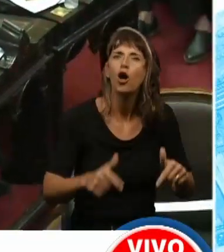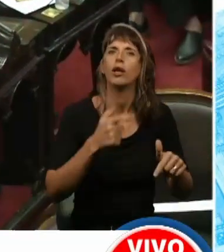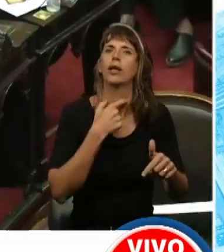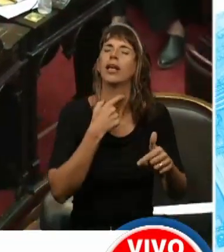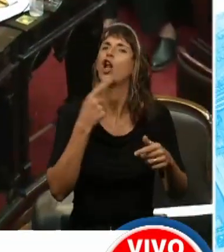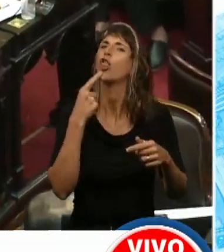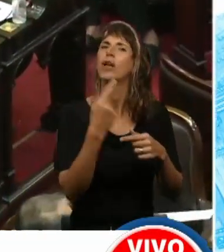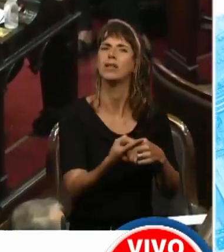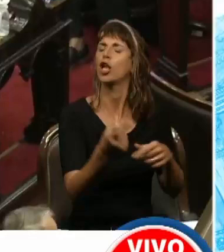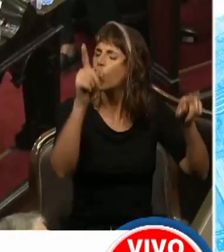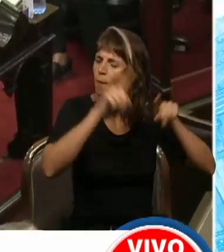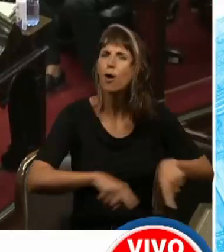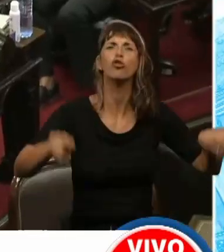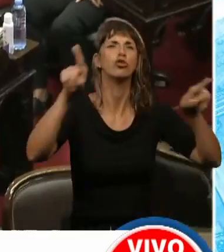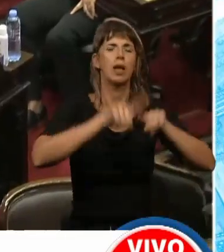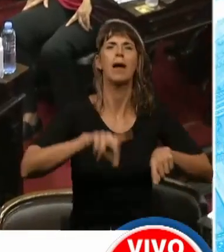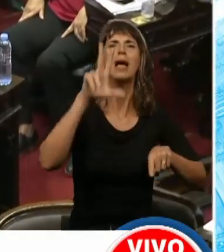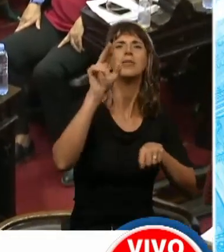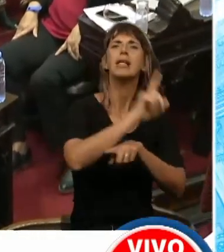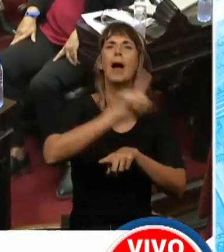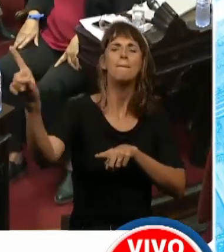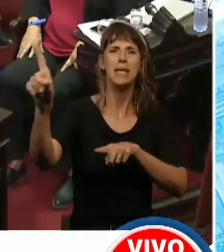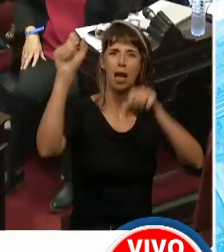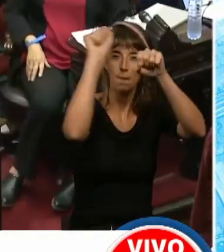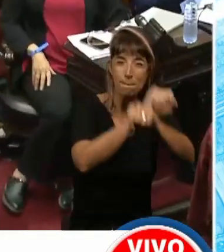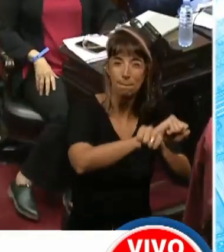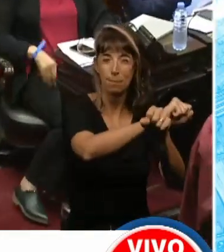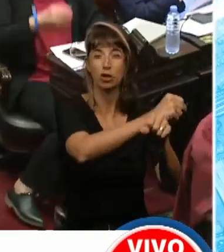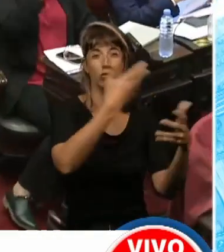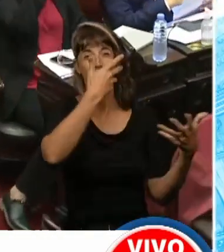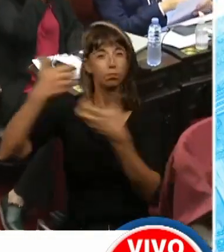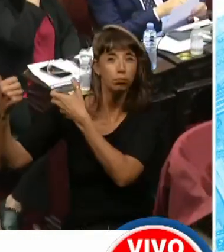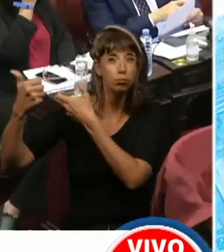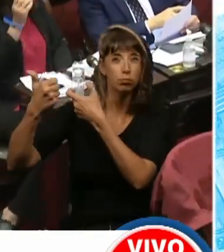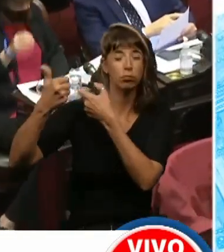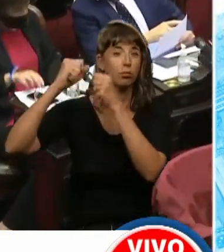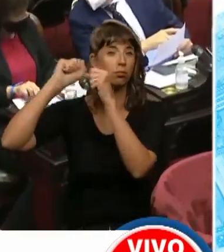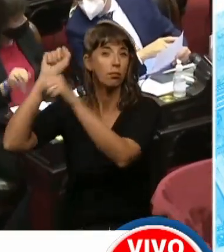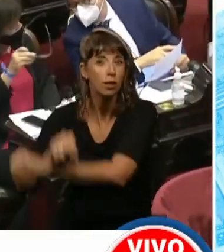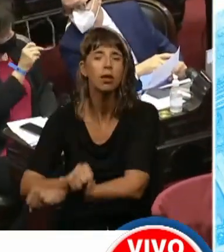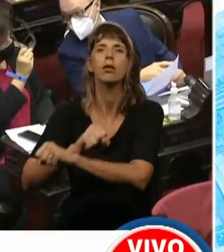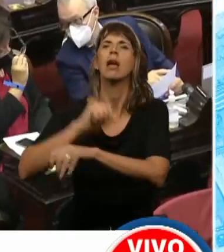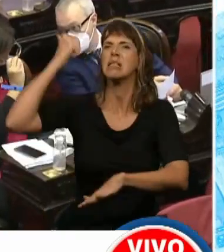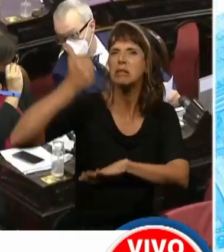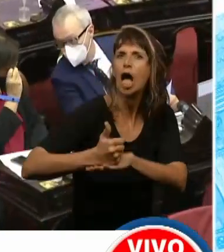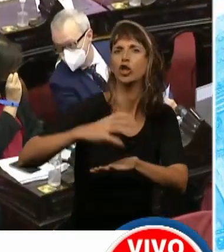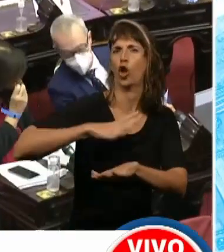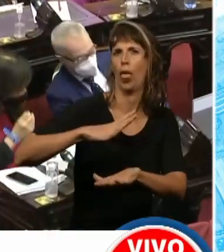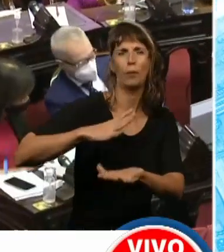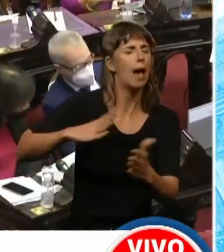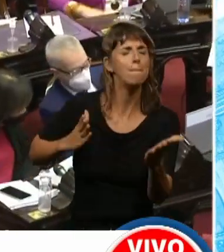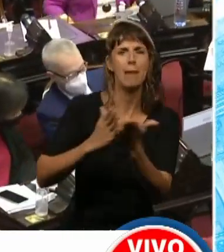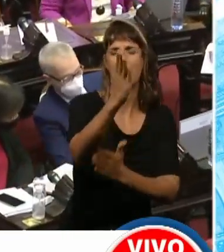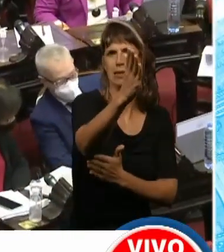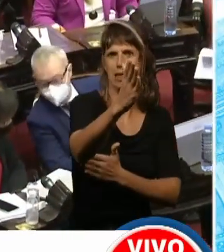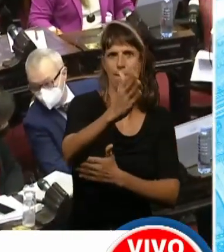como siempre, 30.000 detenidos, desaparecidos, presentes, ahora y siempre. Gracias.